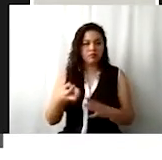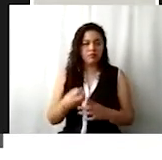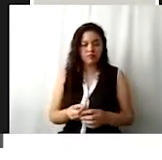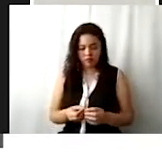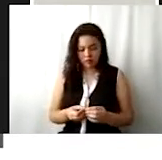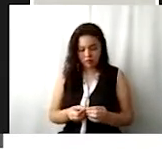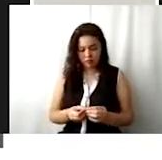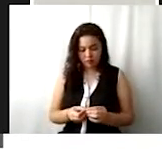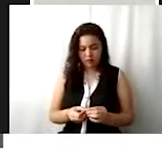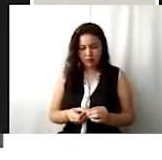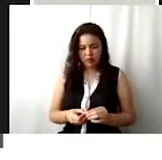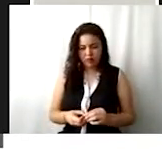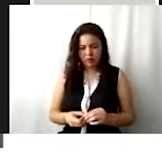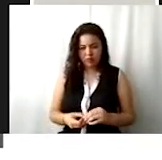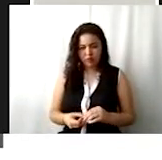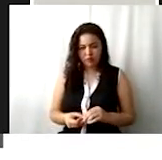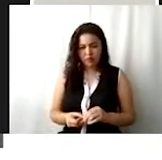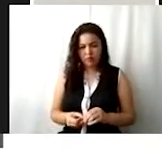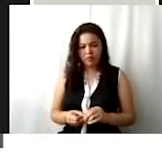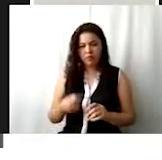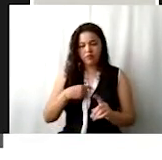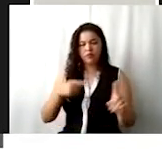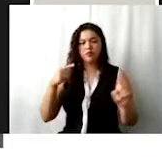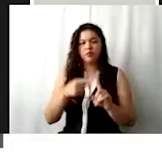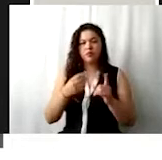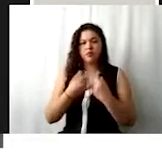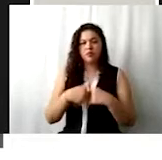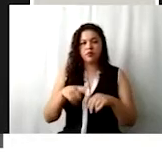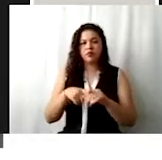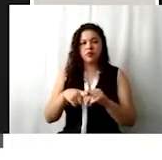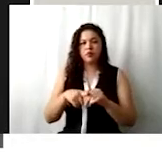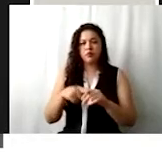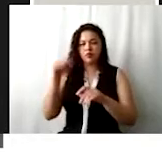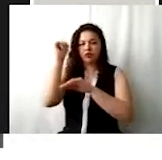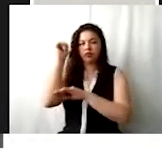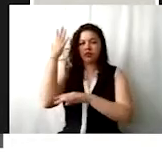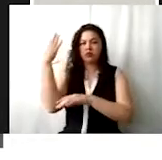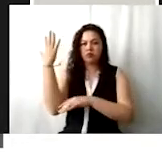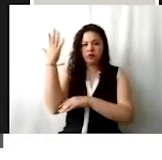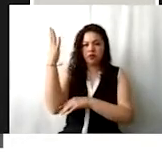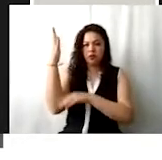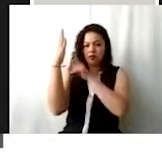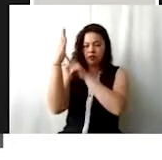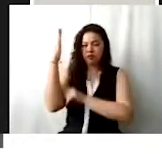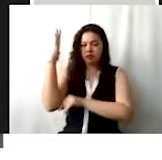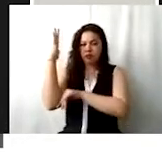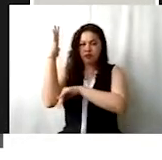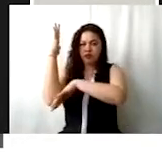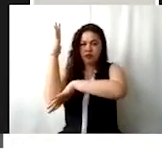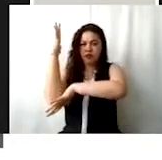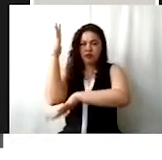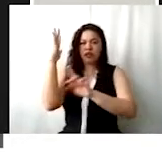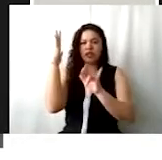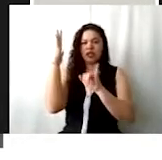Yo diría que el objeto social es como las raíces de ese árbol que estamos analizando, ¿ok?